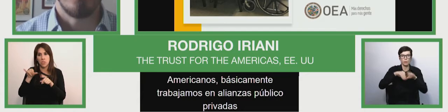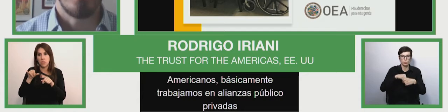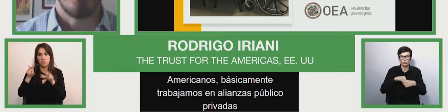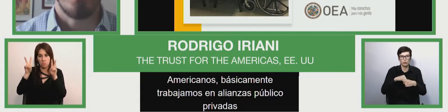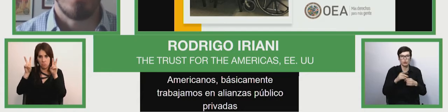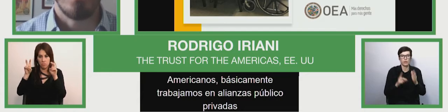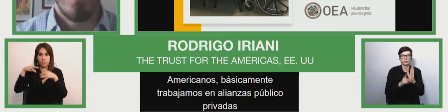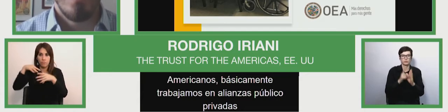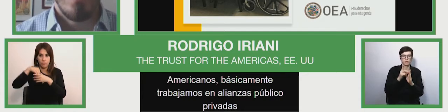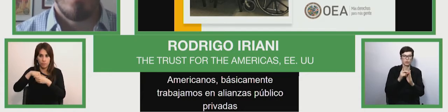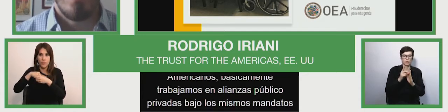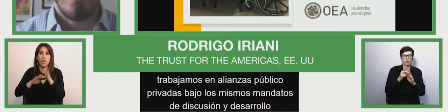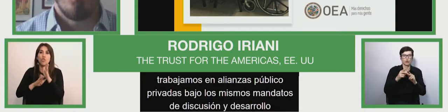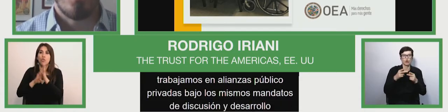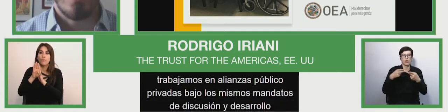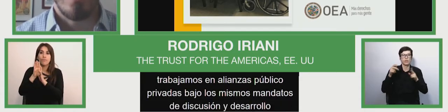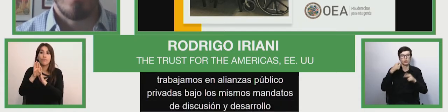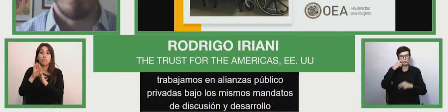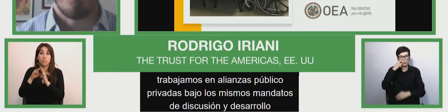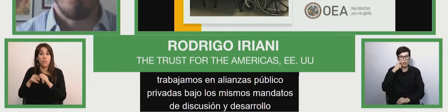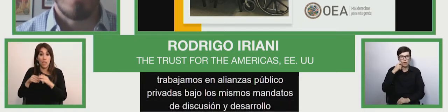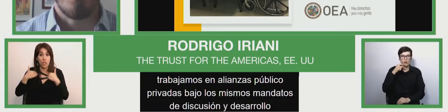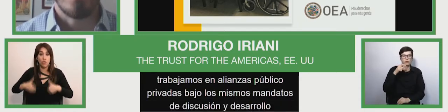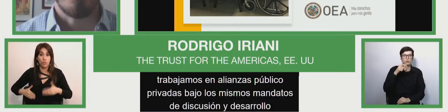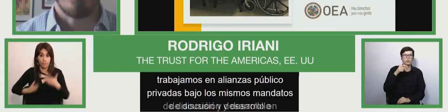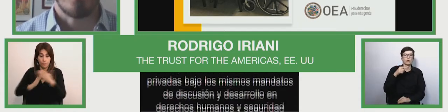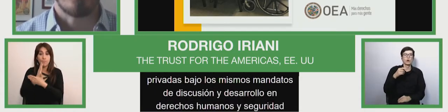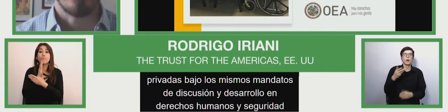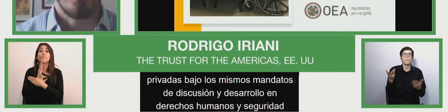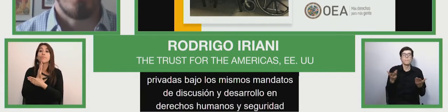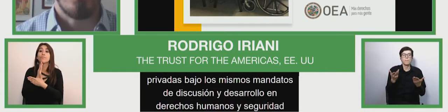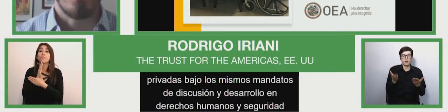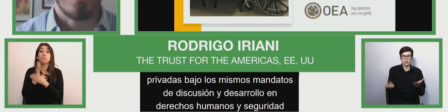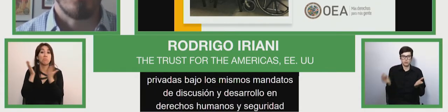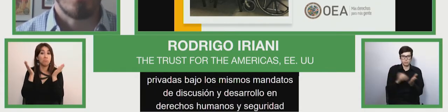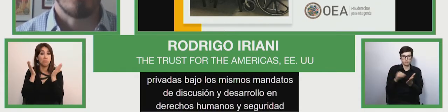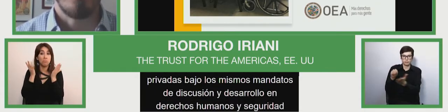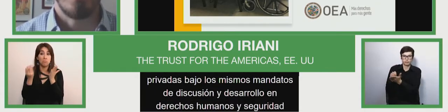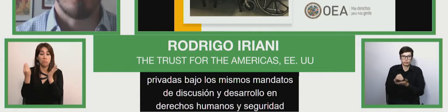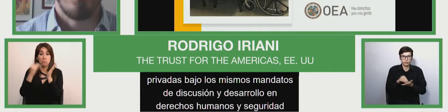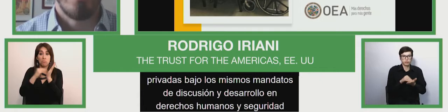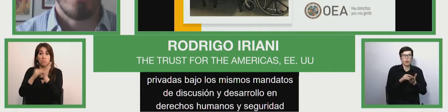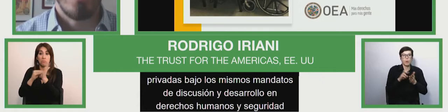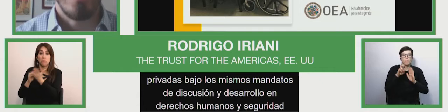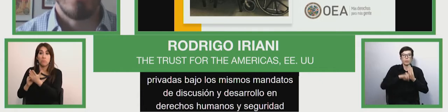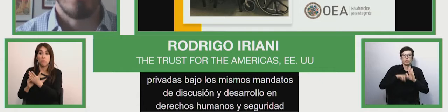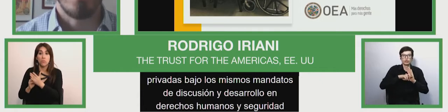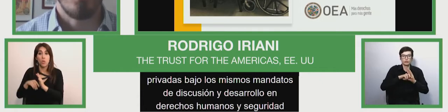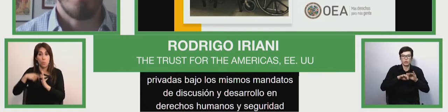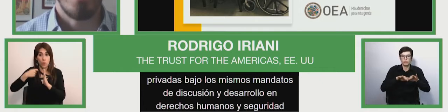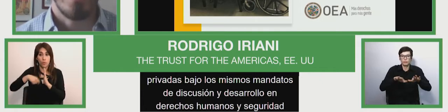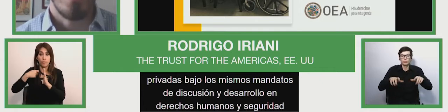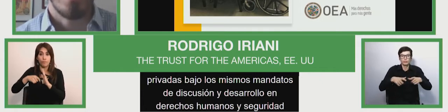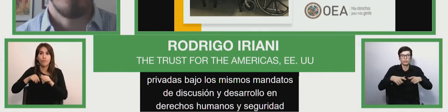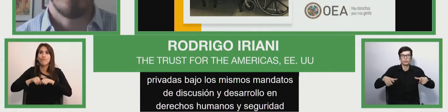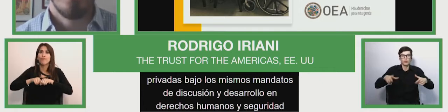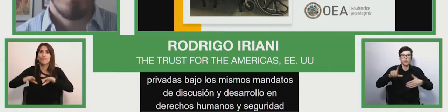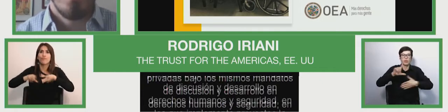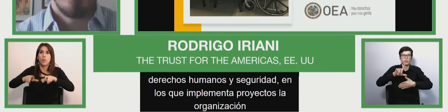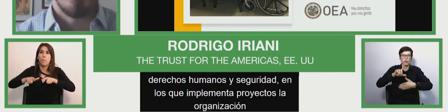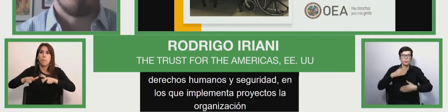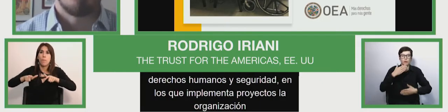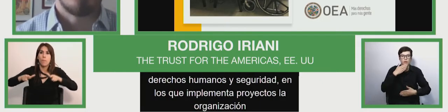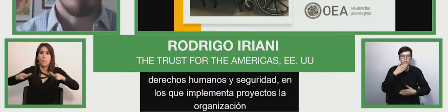y seguridad en los que implementa proyectos la Organización de Estados Americanos, la OEA, en Latinoamérica y el Caribe.